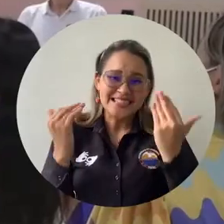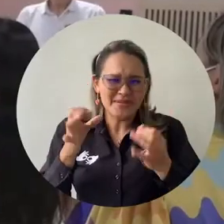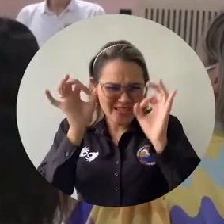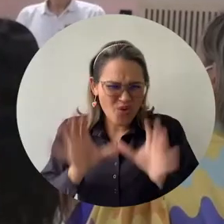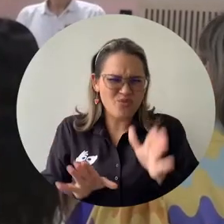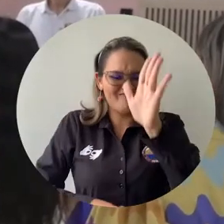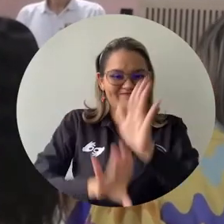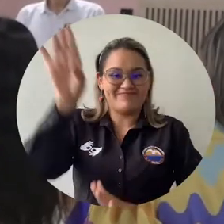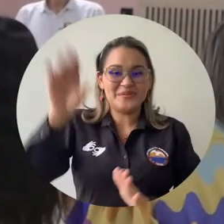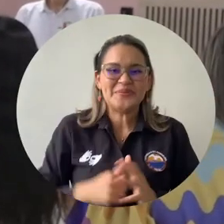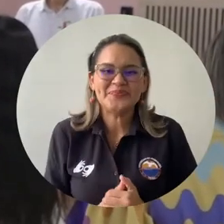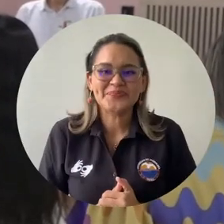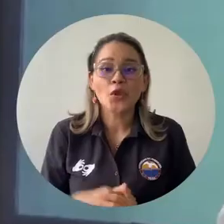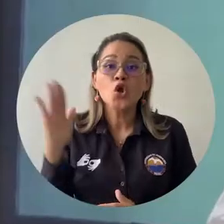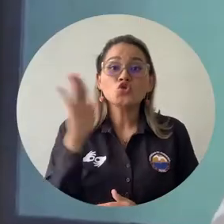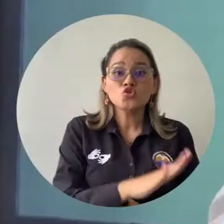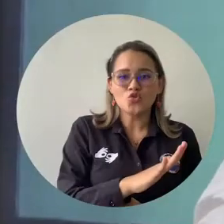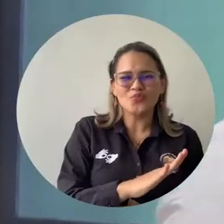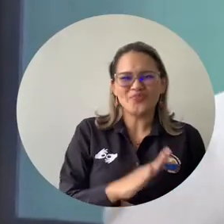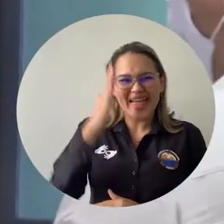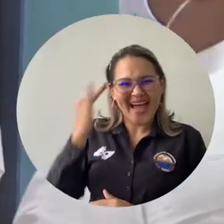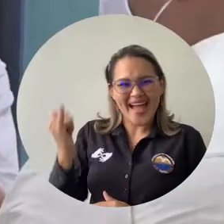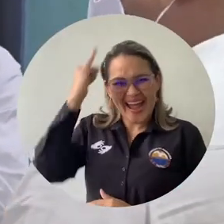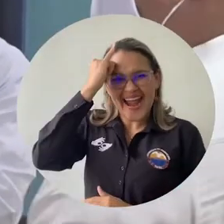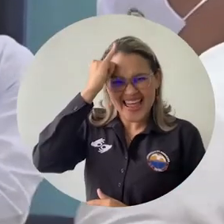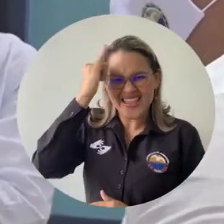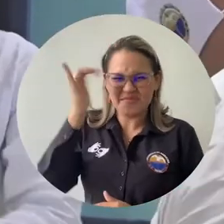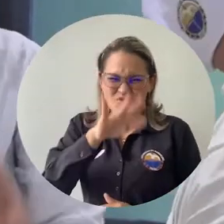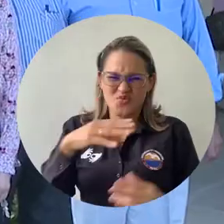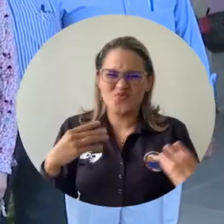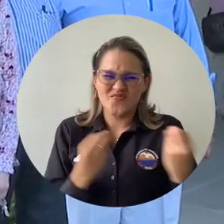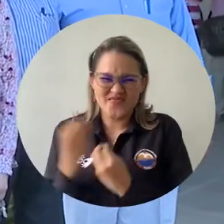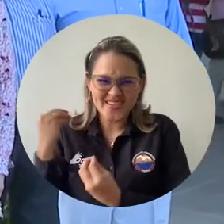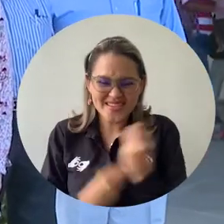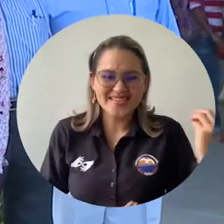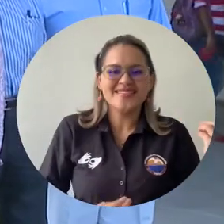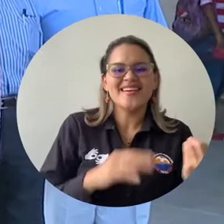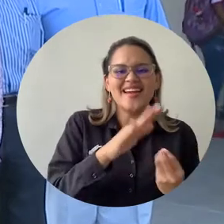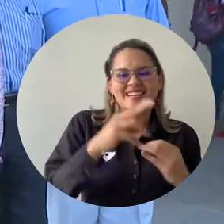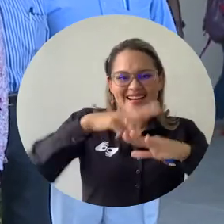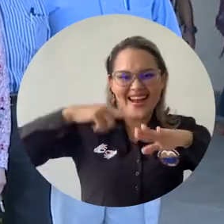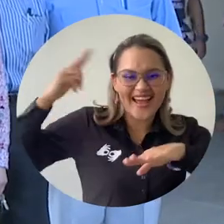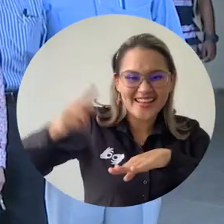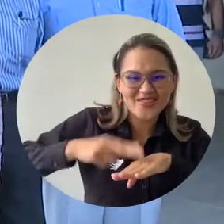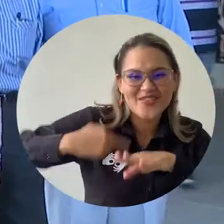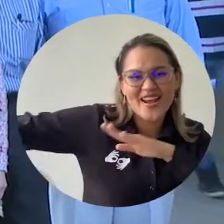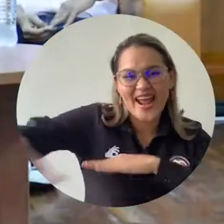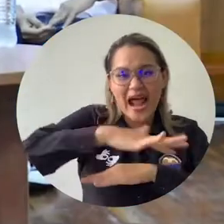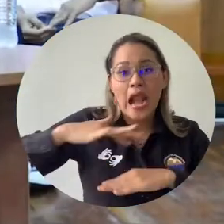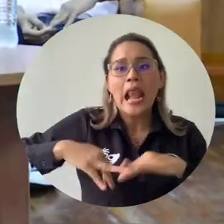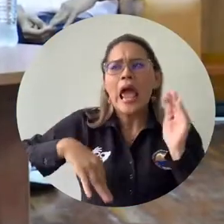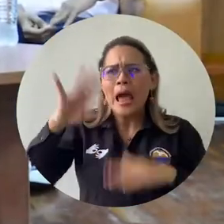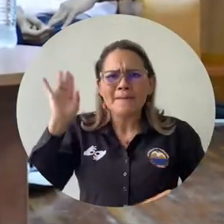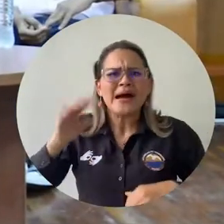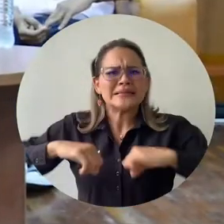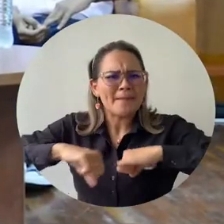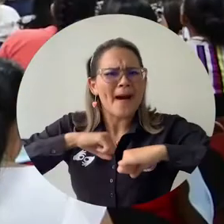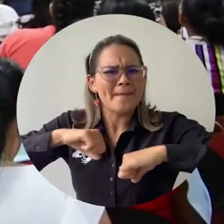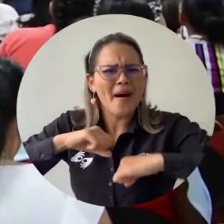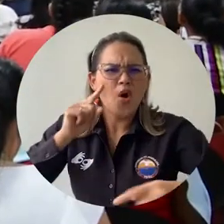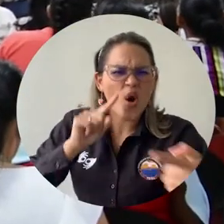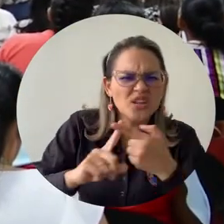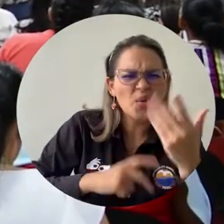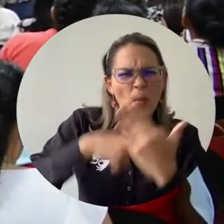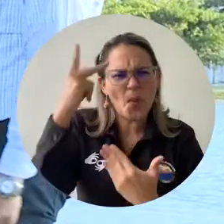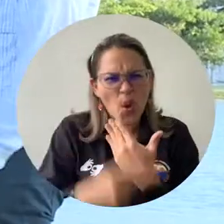lejos. UNI Magdalena y la Academia Colombiana de Ciencias Exactas, Físicas y Naturales sostienen desde 2017 un convenio marco mediante el cual